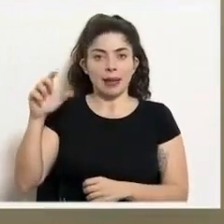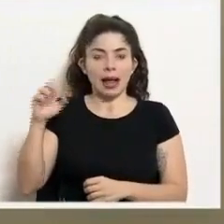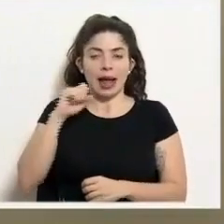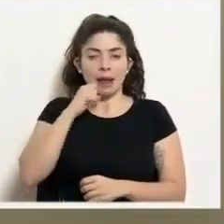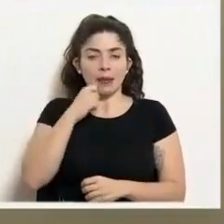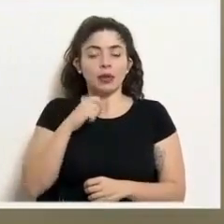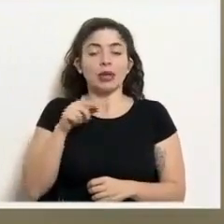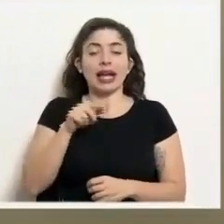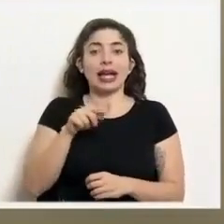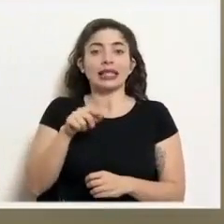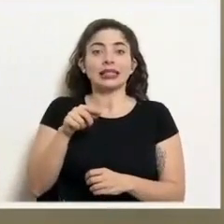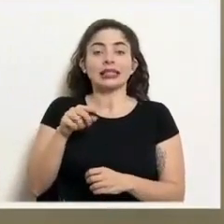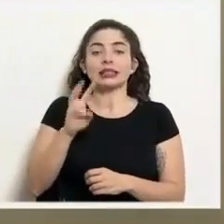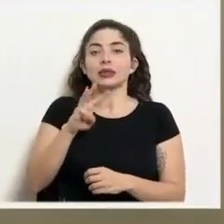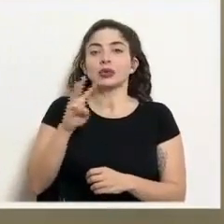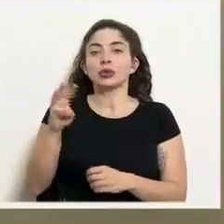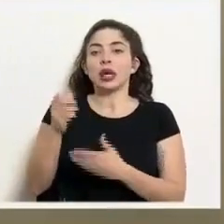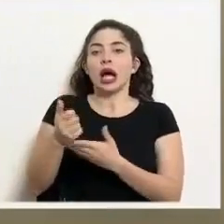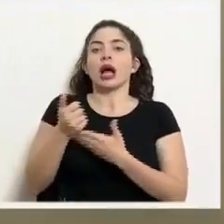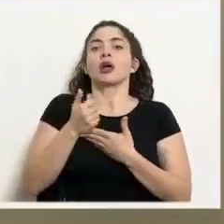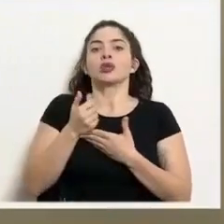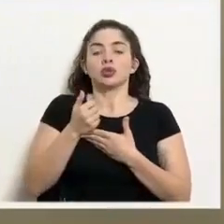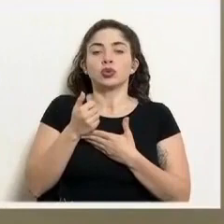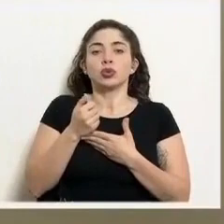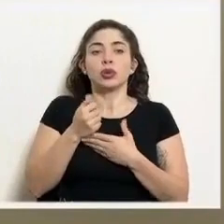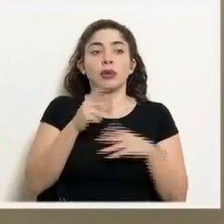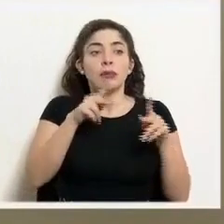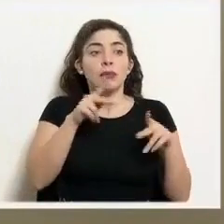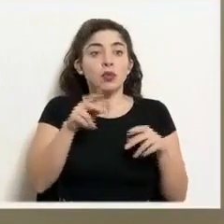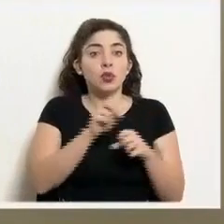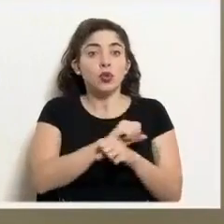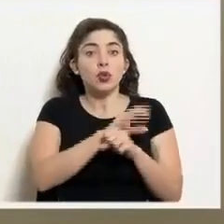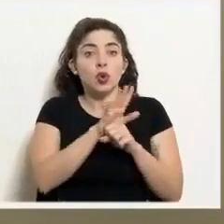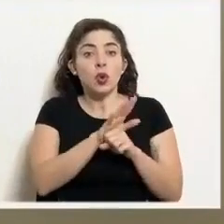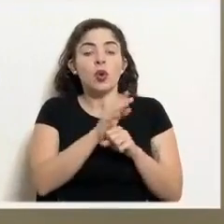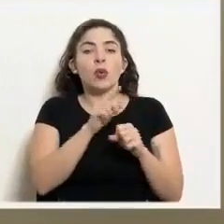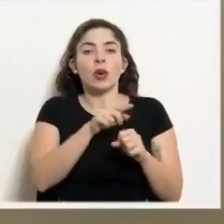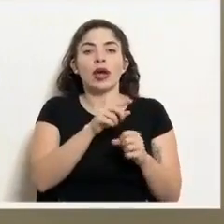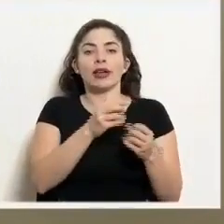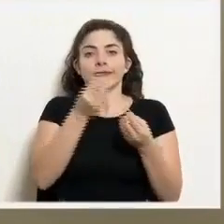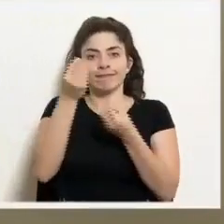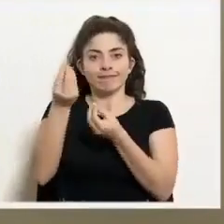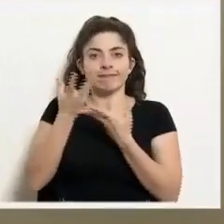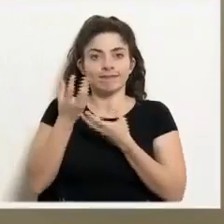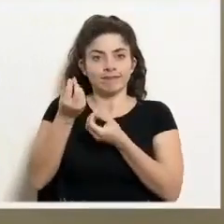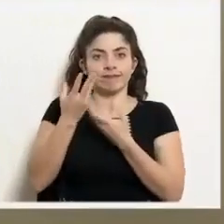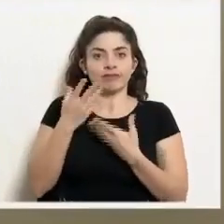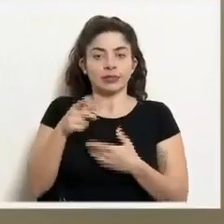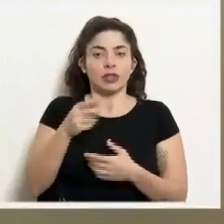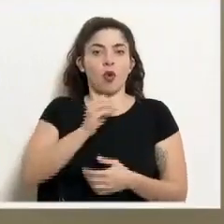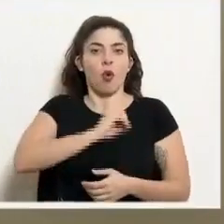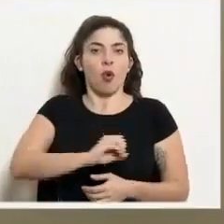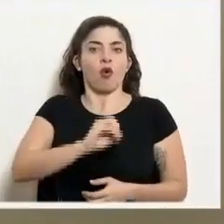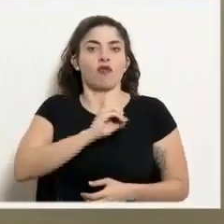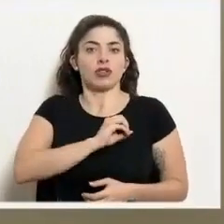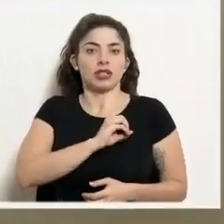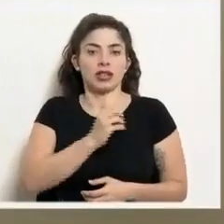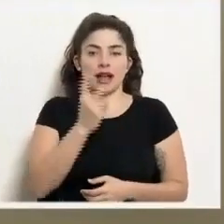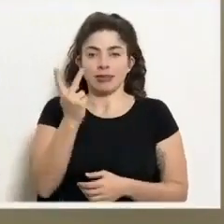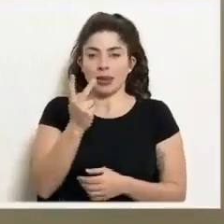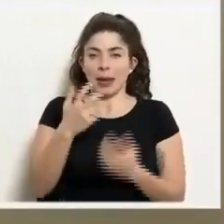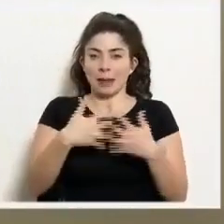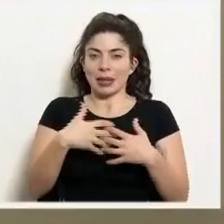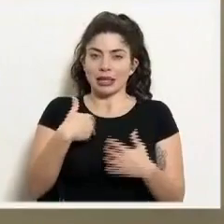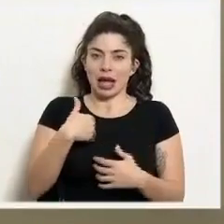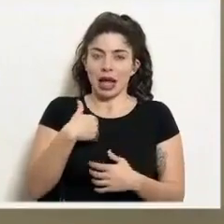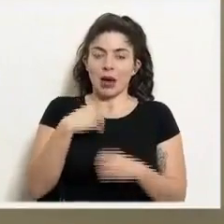de notificación de exposición a casos de COVID-19 que oficialmente tienen estas dos empresas,